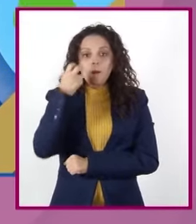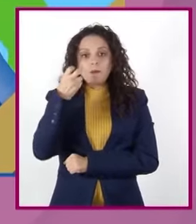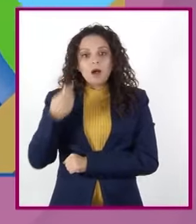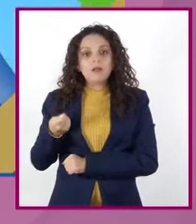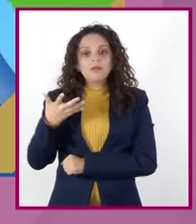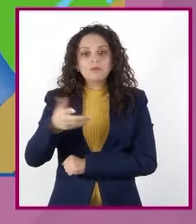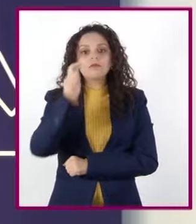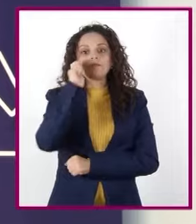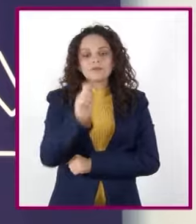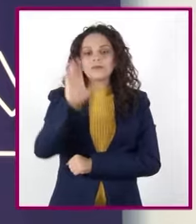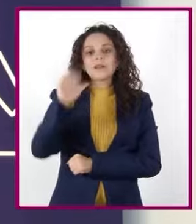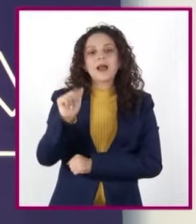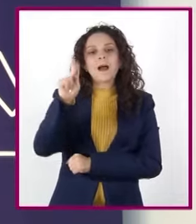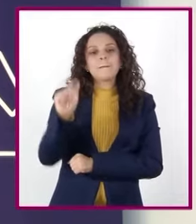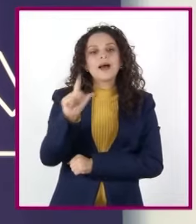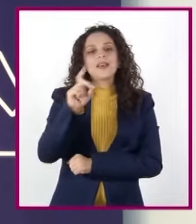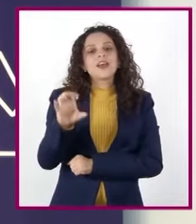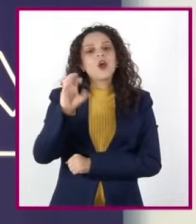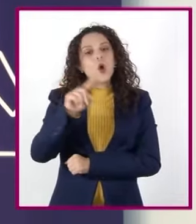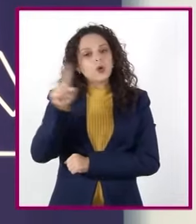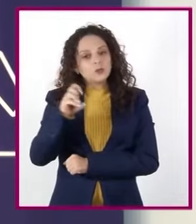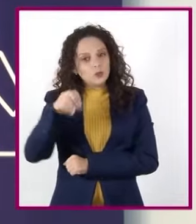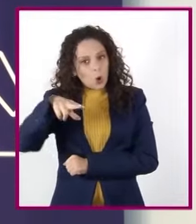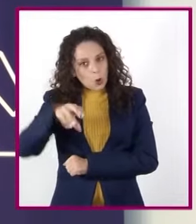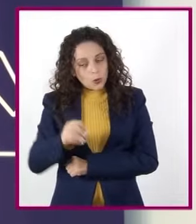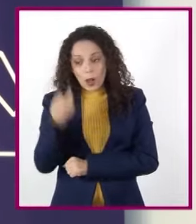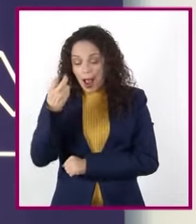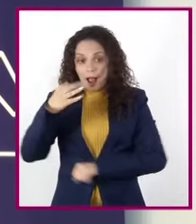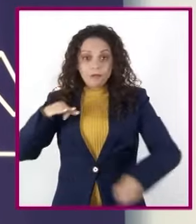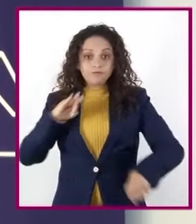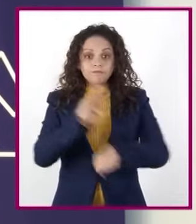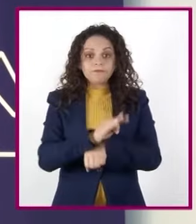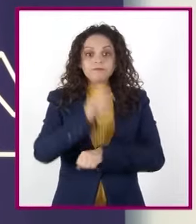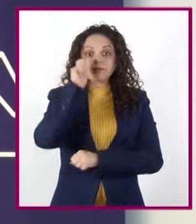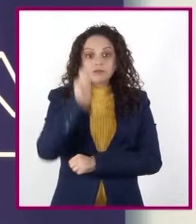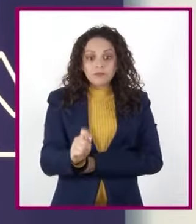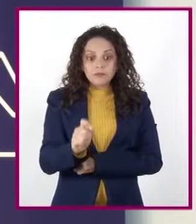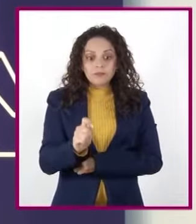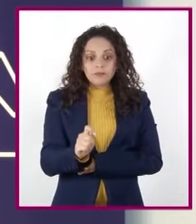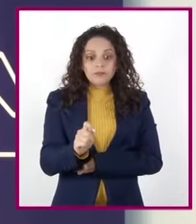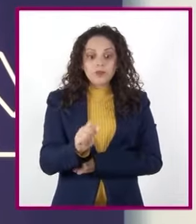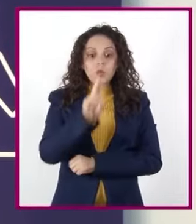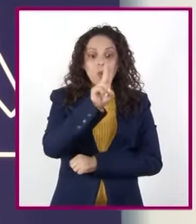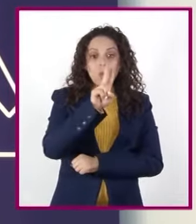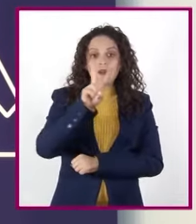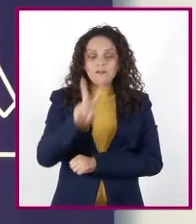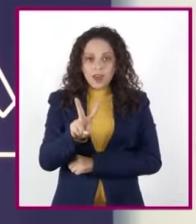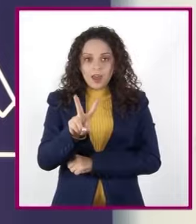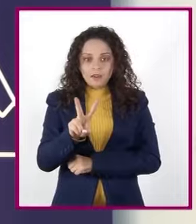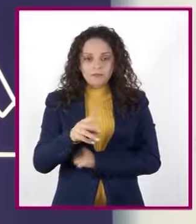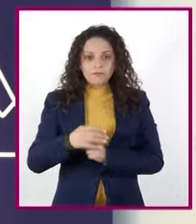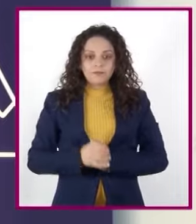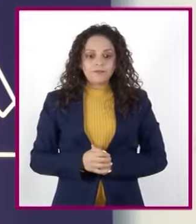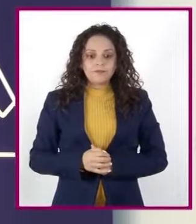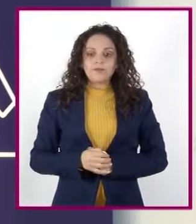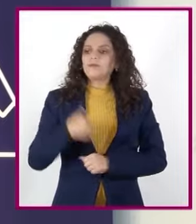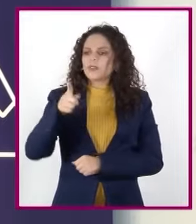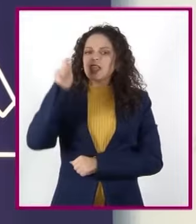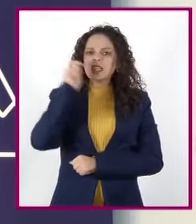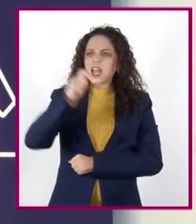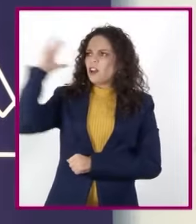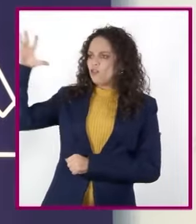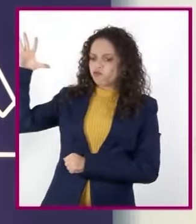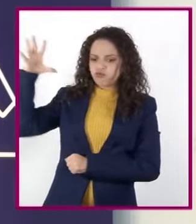como capa de ozono. Esta capa nos protege de la radiación UV o ultravioleta, la cual provoca